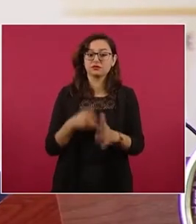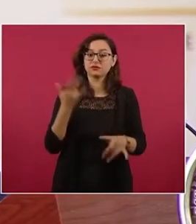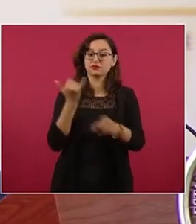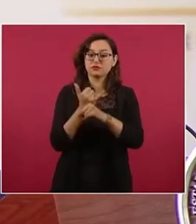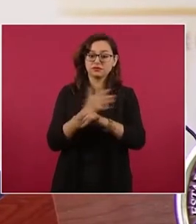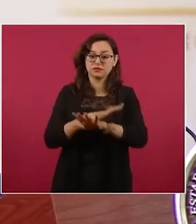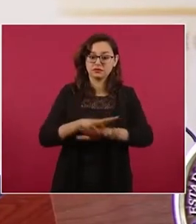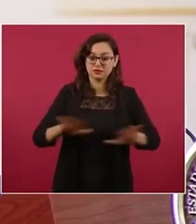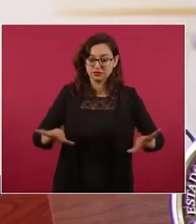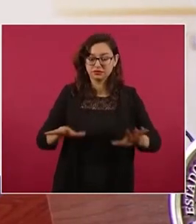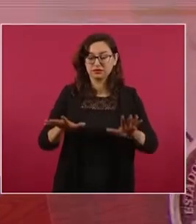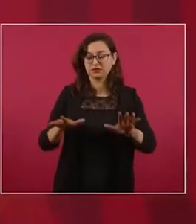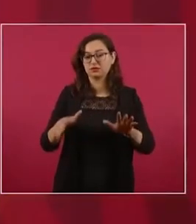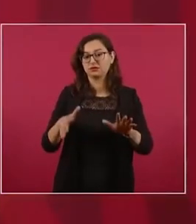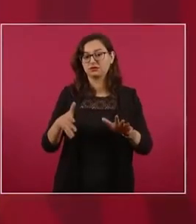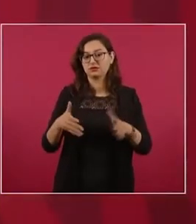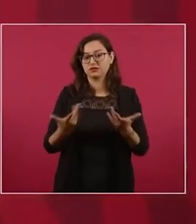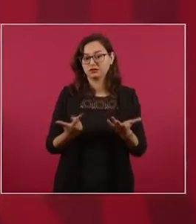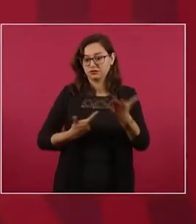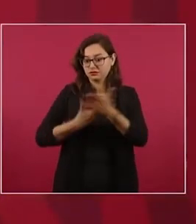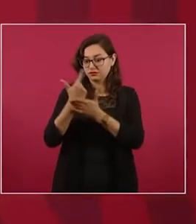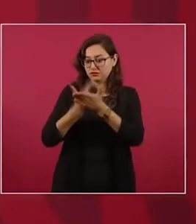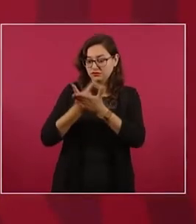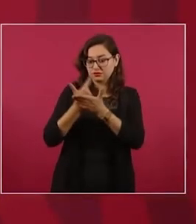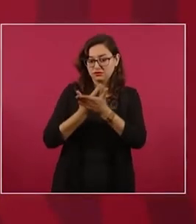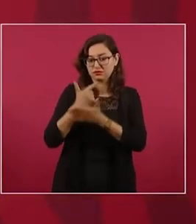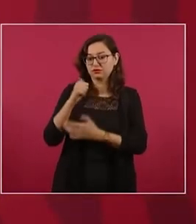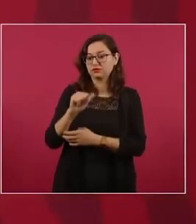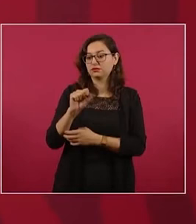a la auditoría